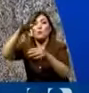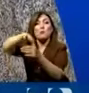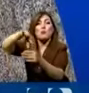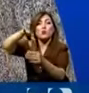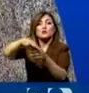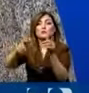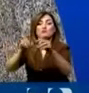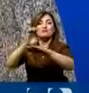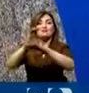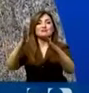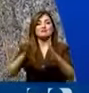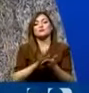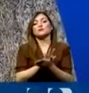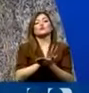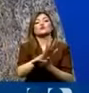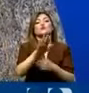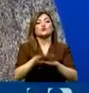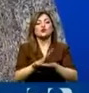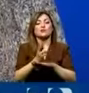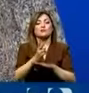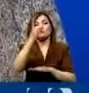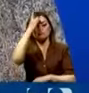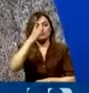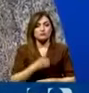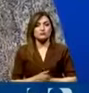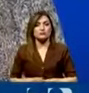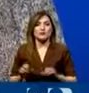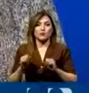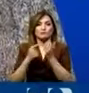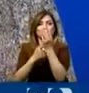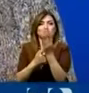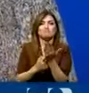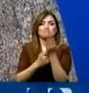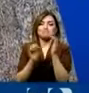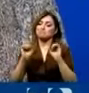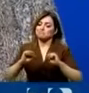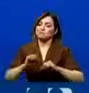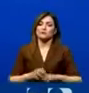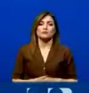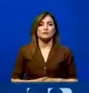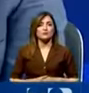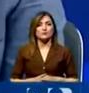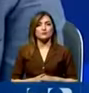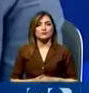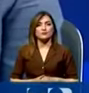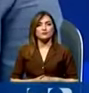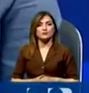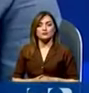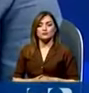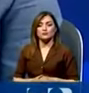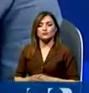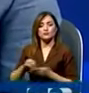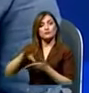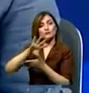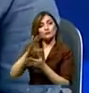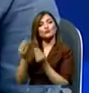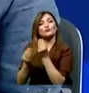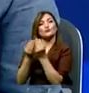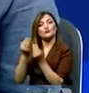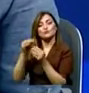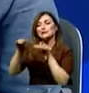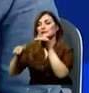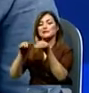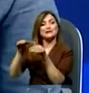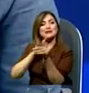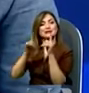Asamblea. Es una posibilidad y la estamos analizando. Ministra, ¿qué están haciendo en la Asamblea para conseguir los votos?